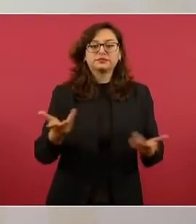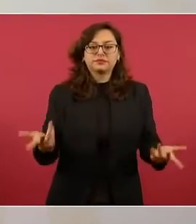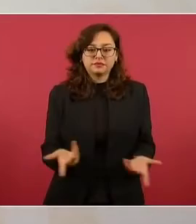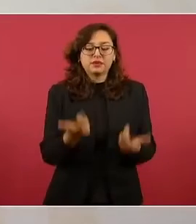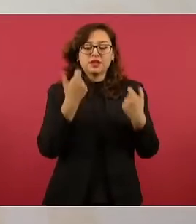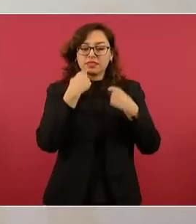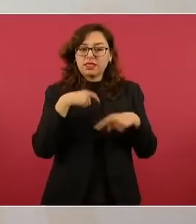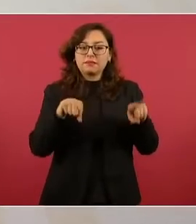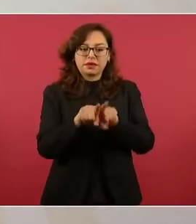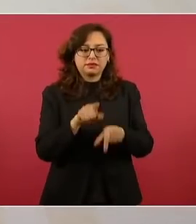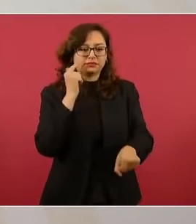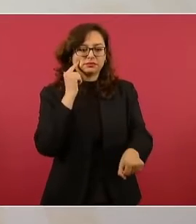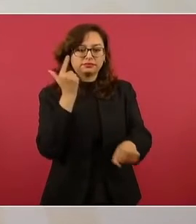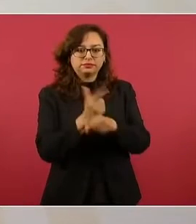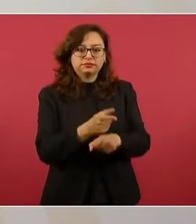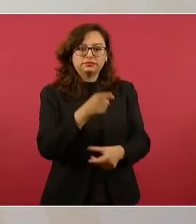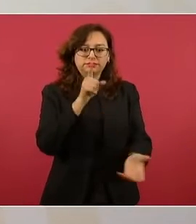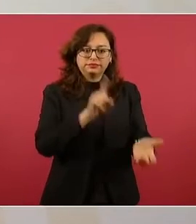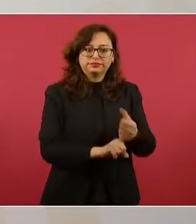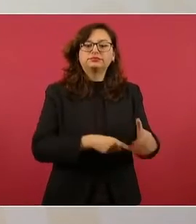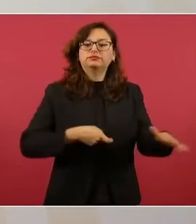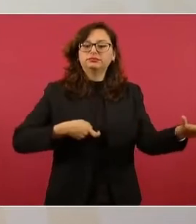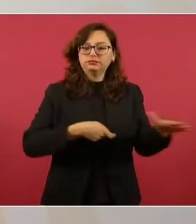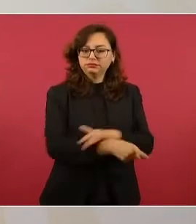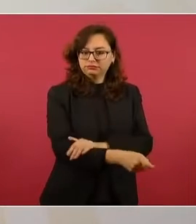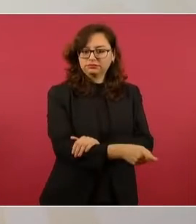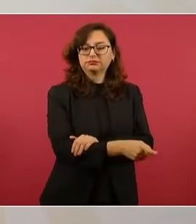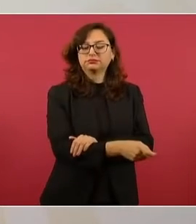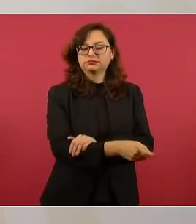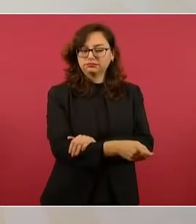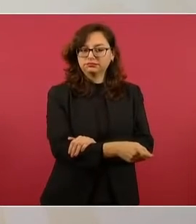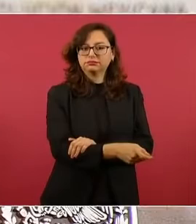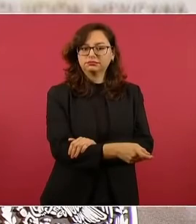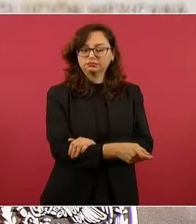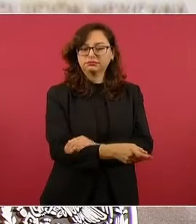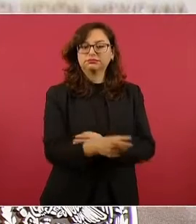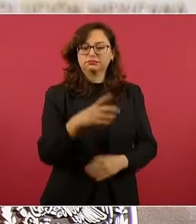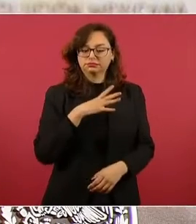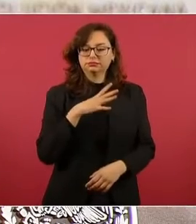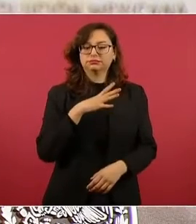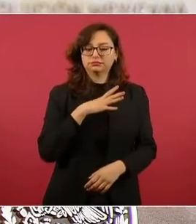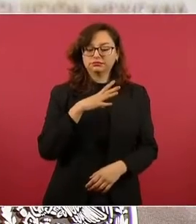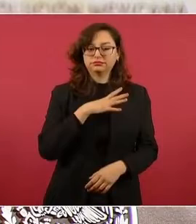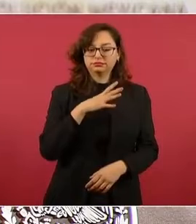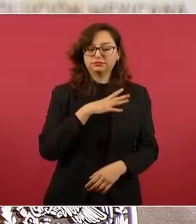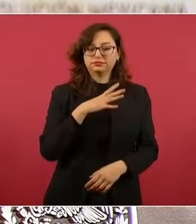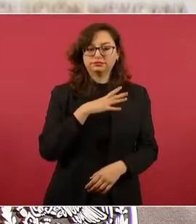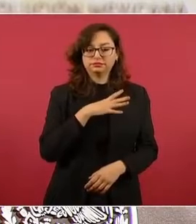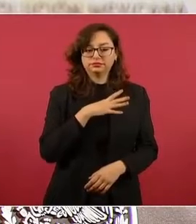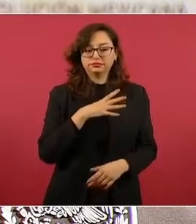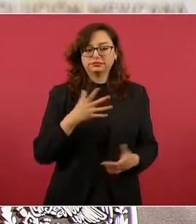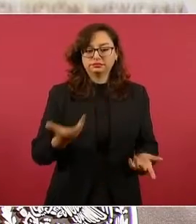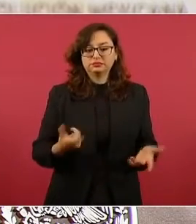y ya nada más le buscaron.